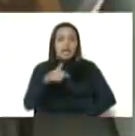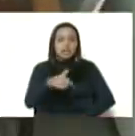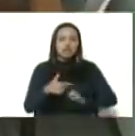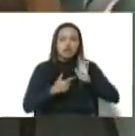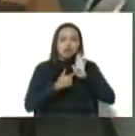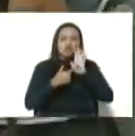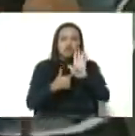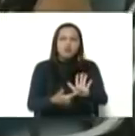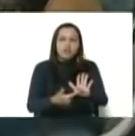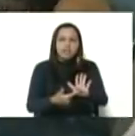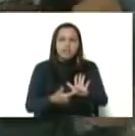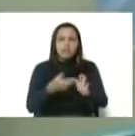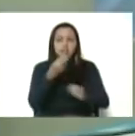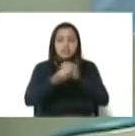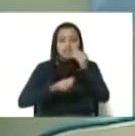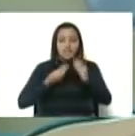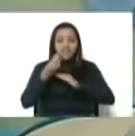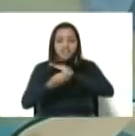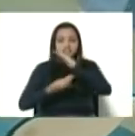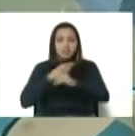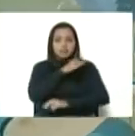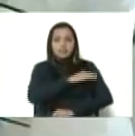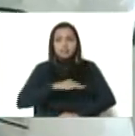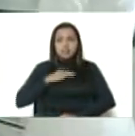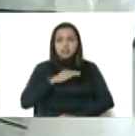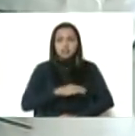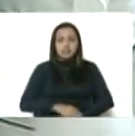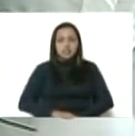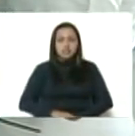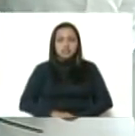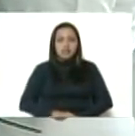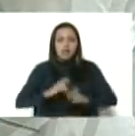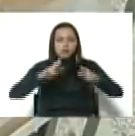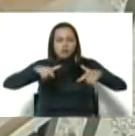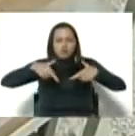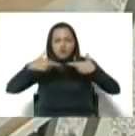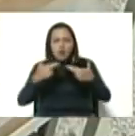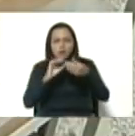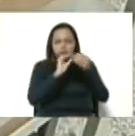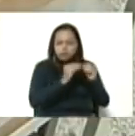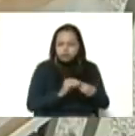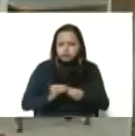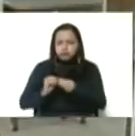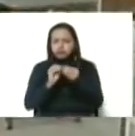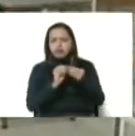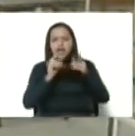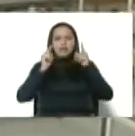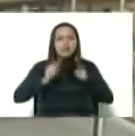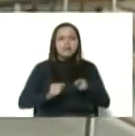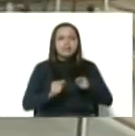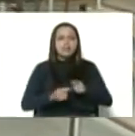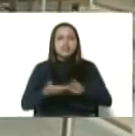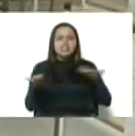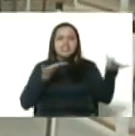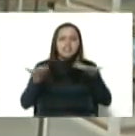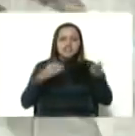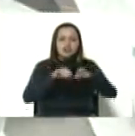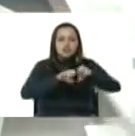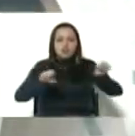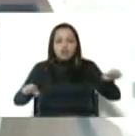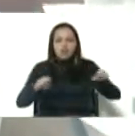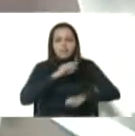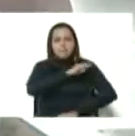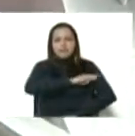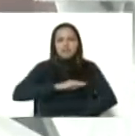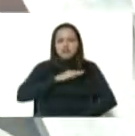muestra de lo que es una base de misiones totalmente reinaugurada, refaccionada, pero sobre todo con servicios de educación, las